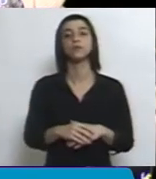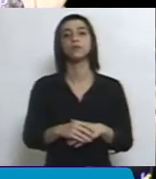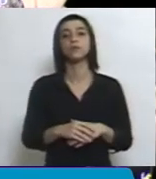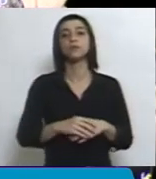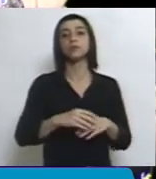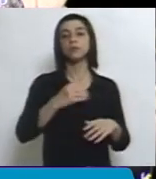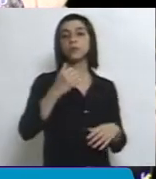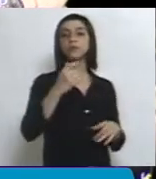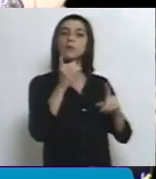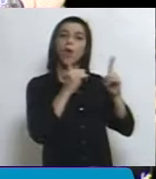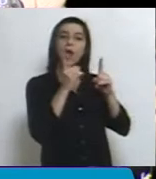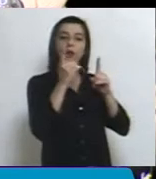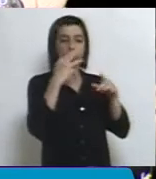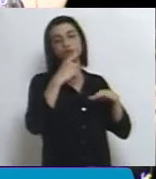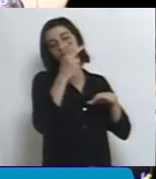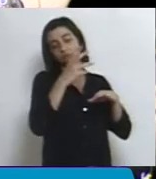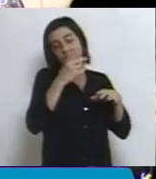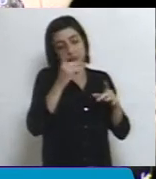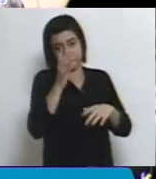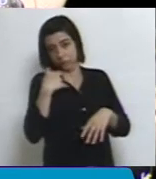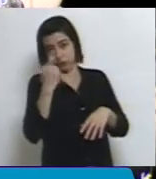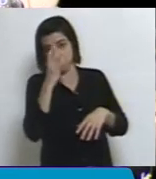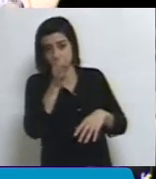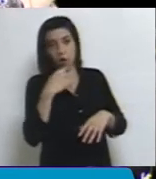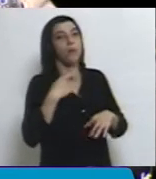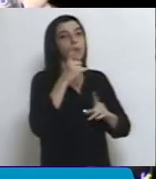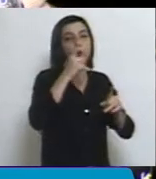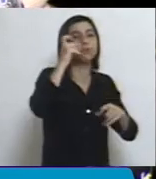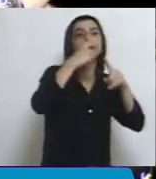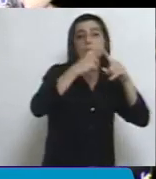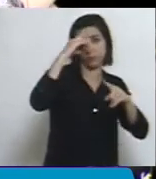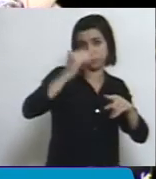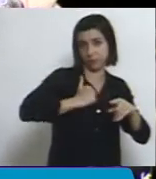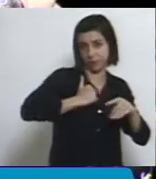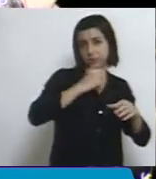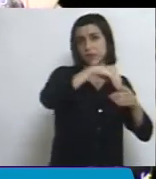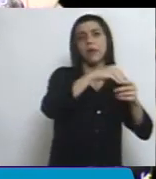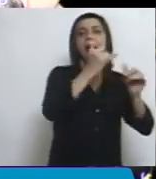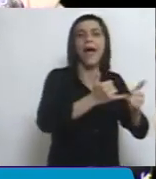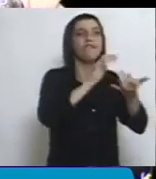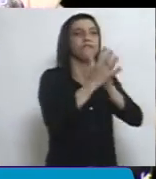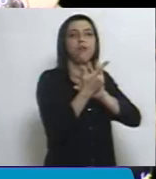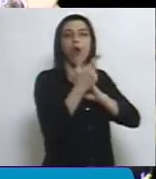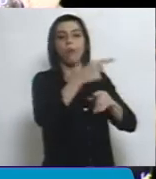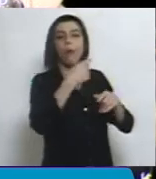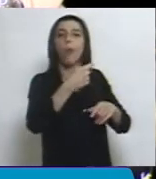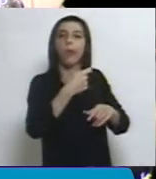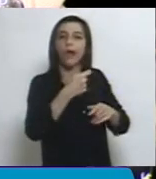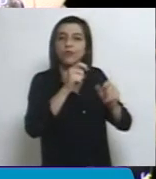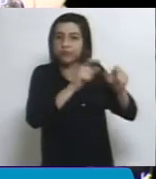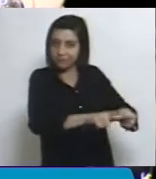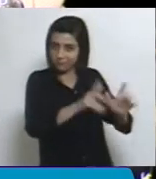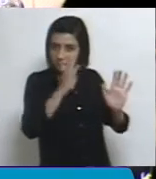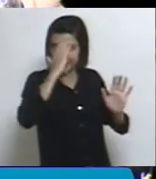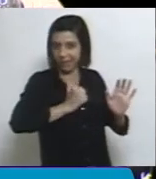que habiendo sido militares sabemos que los militares tienen su régimen de retiro pero habiendo solicitado